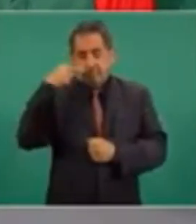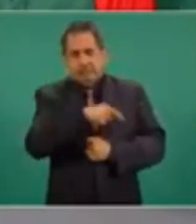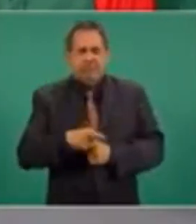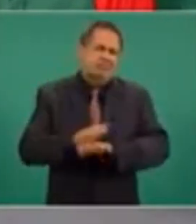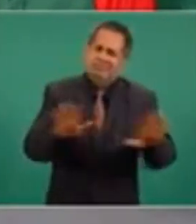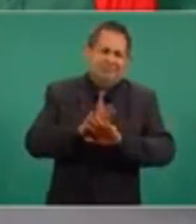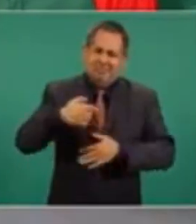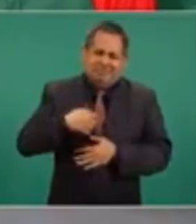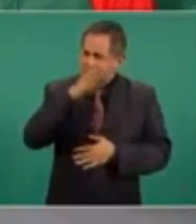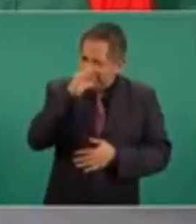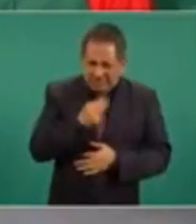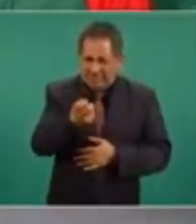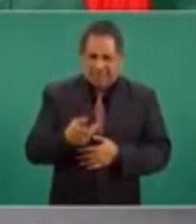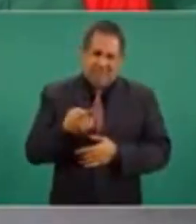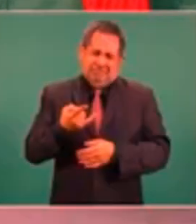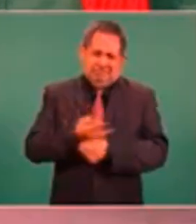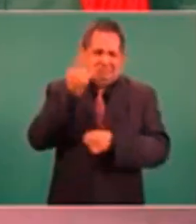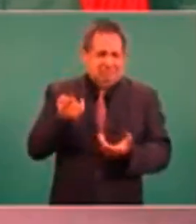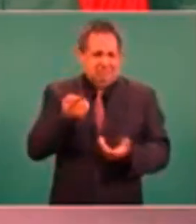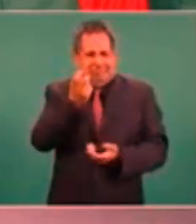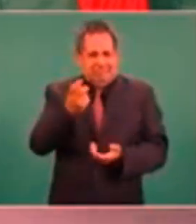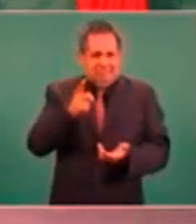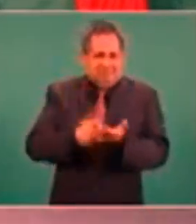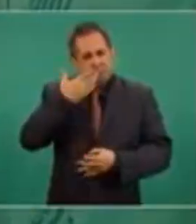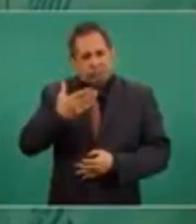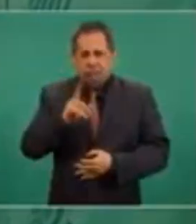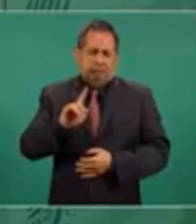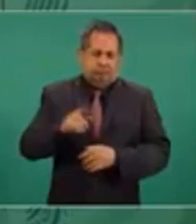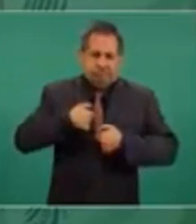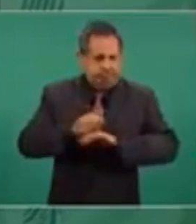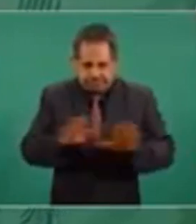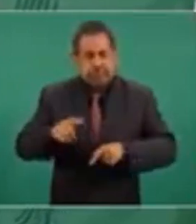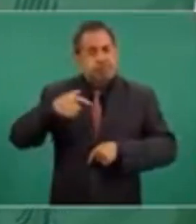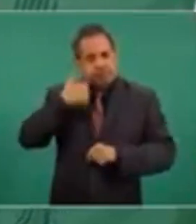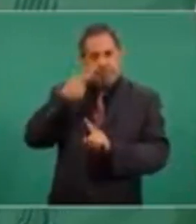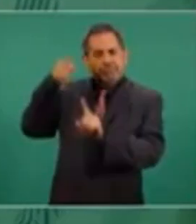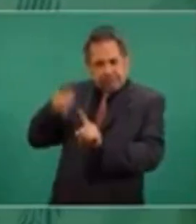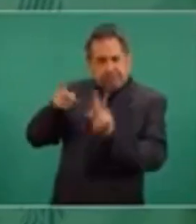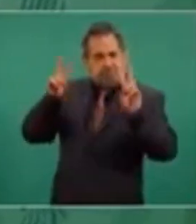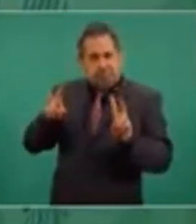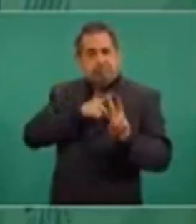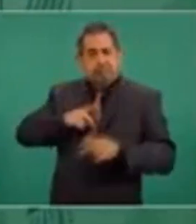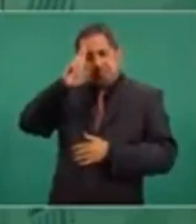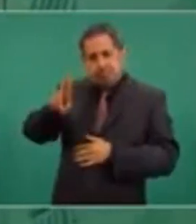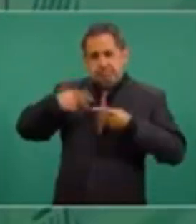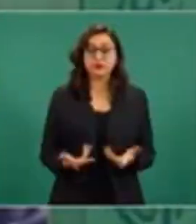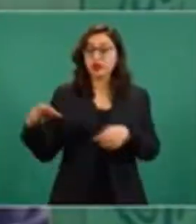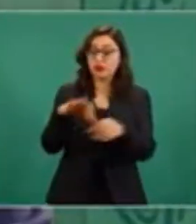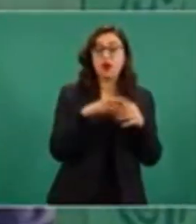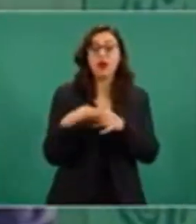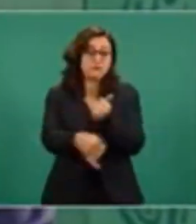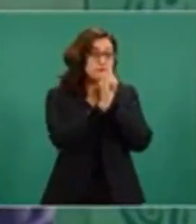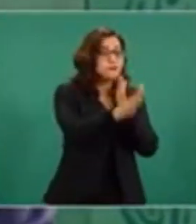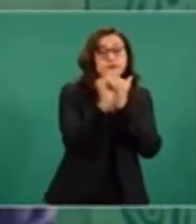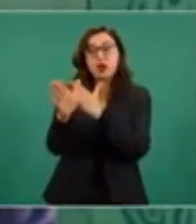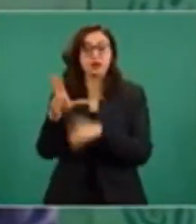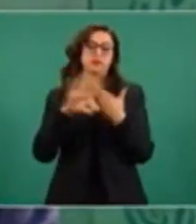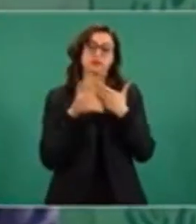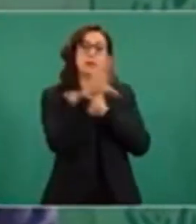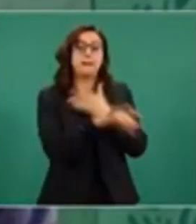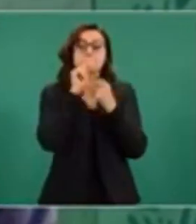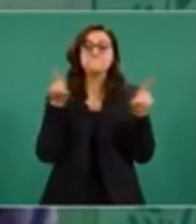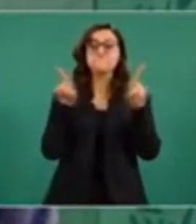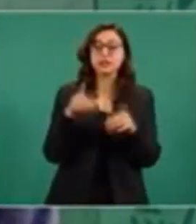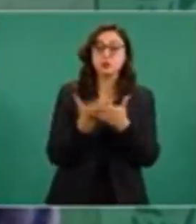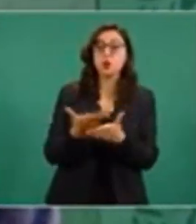candidato, no, eso es inmoral, eso solamente lo hacen ellos, no, me interesa hablar del tema para que se respete la voluntad del pueblo, y voy a mandar una carta también a los